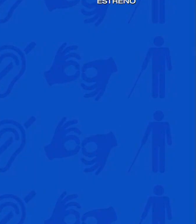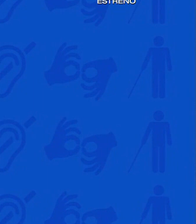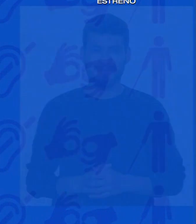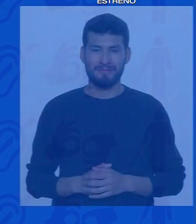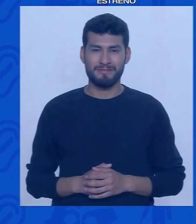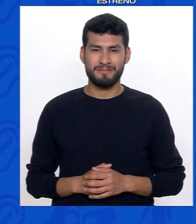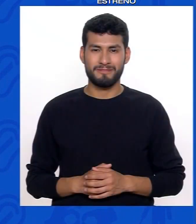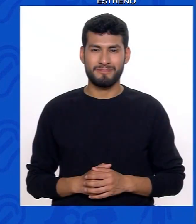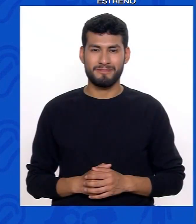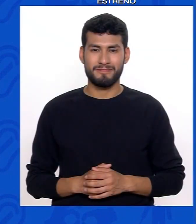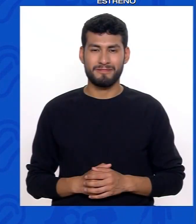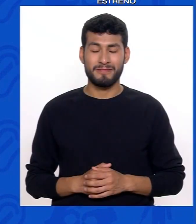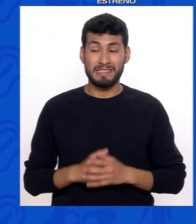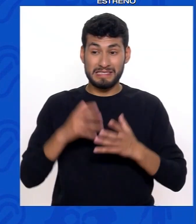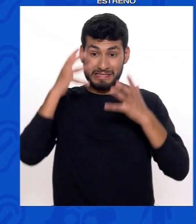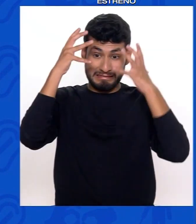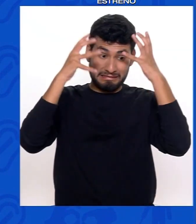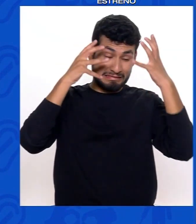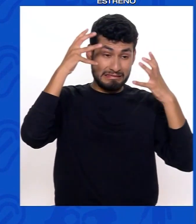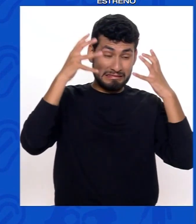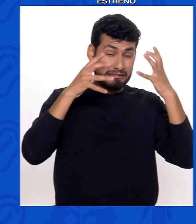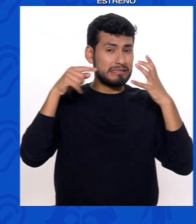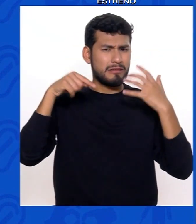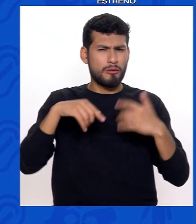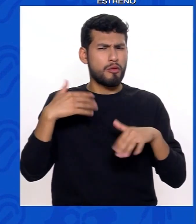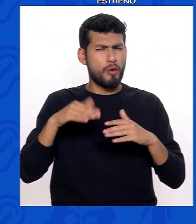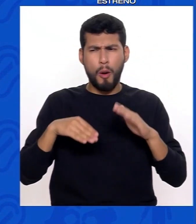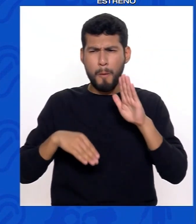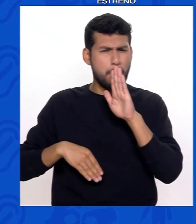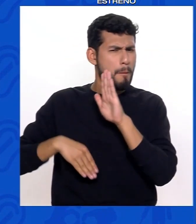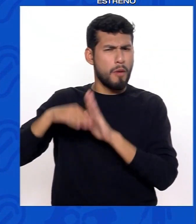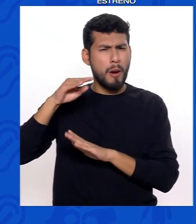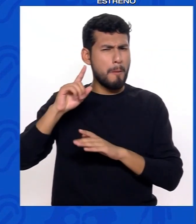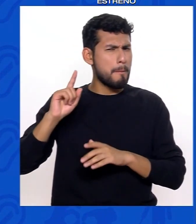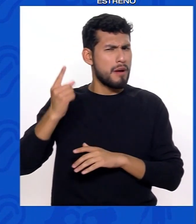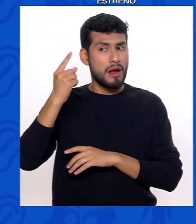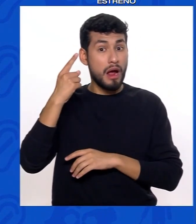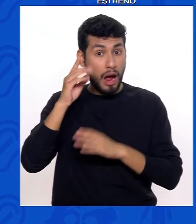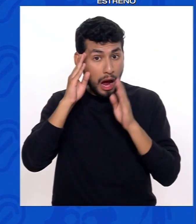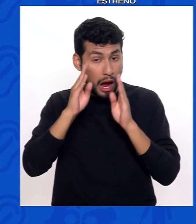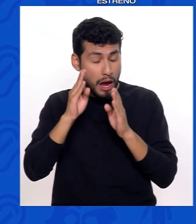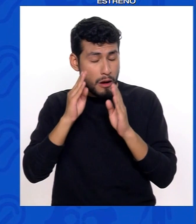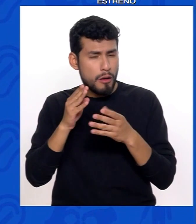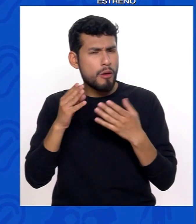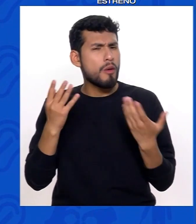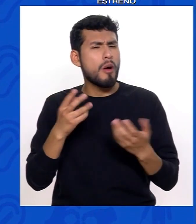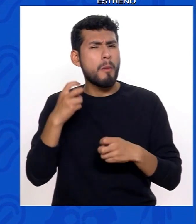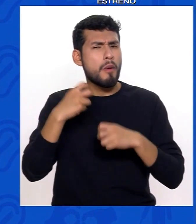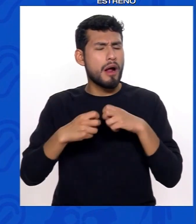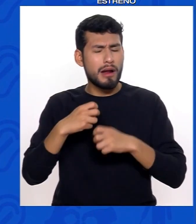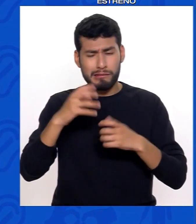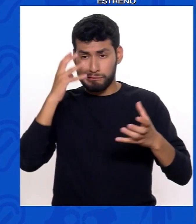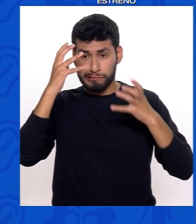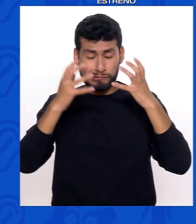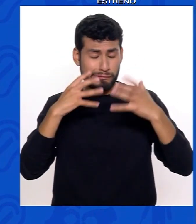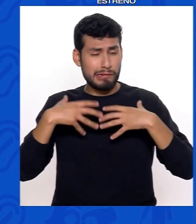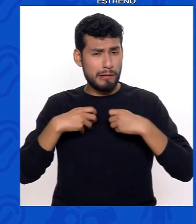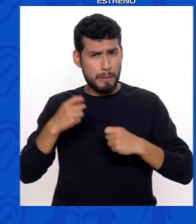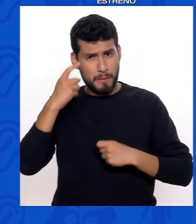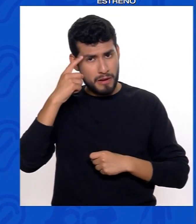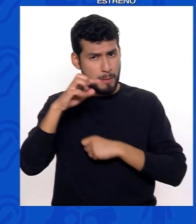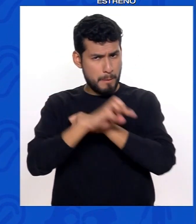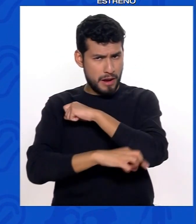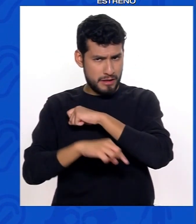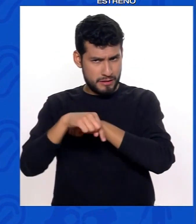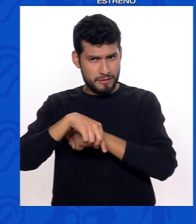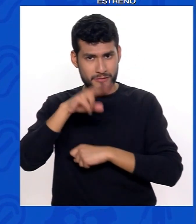Según reportes del Ministerio de Salud, MinSA, la ansiedad ocupa el primer lugar en la atención por